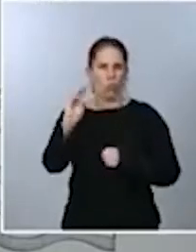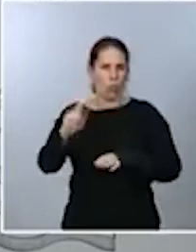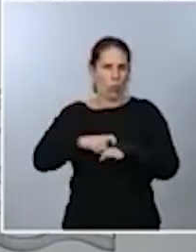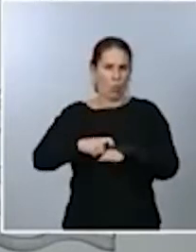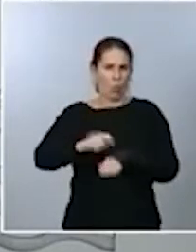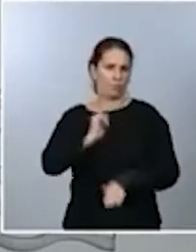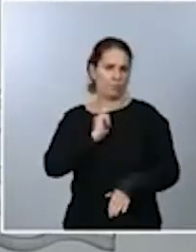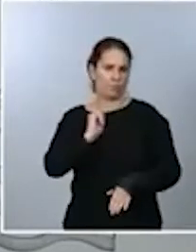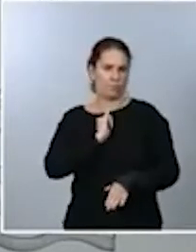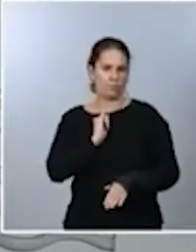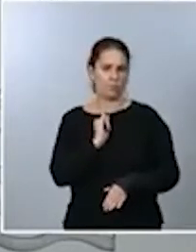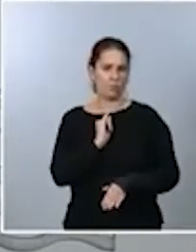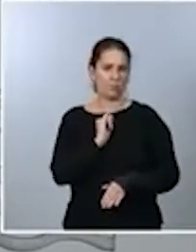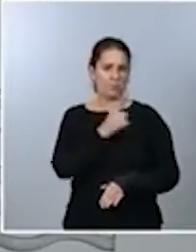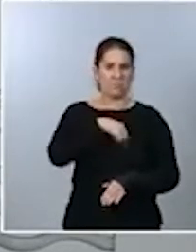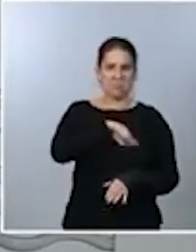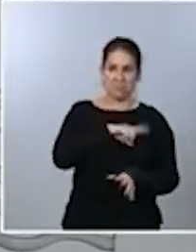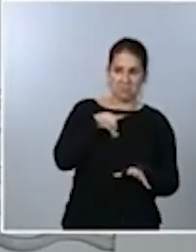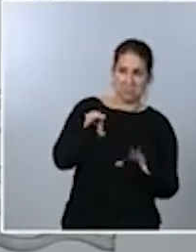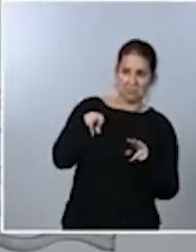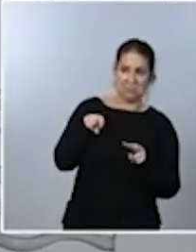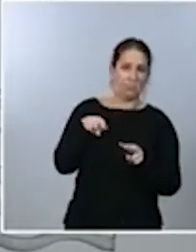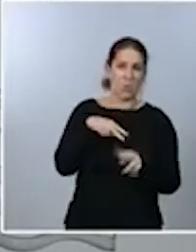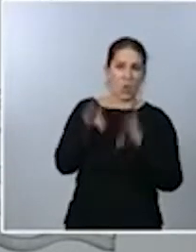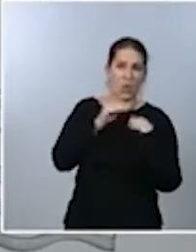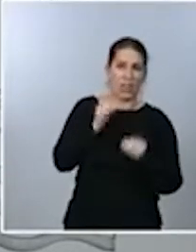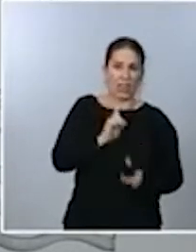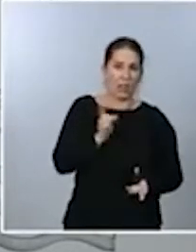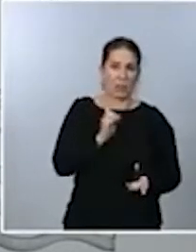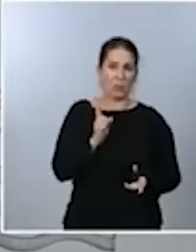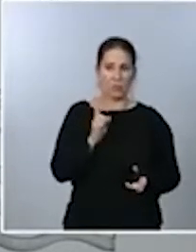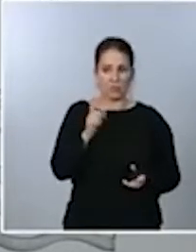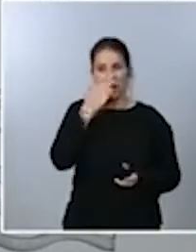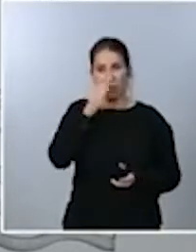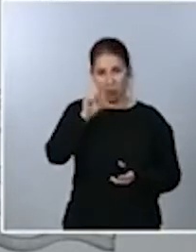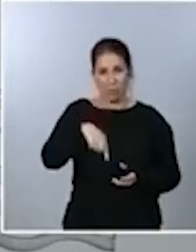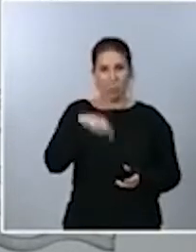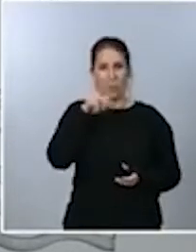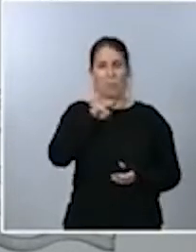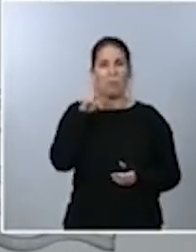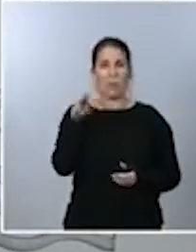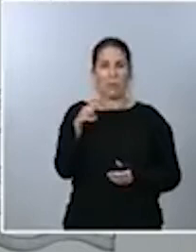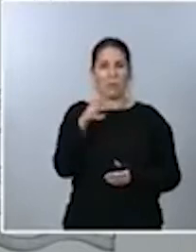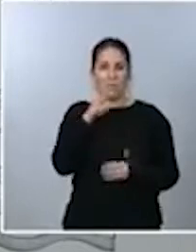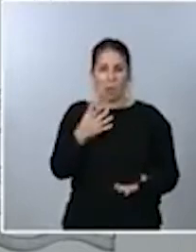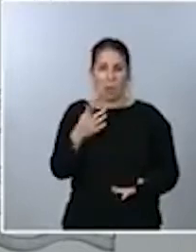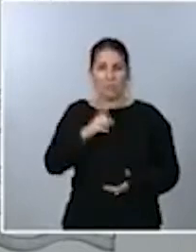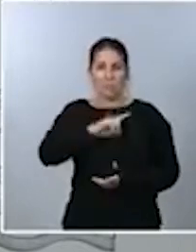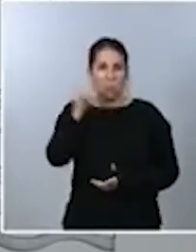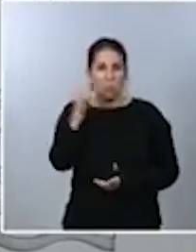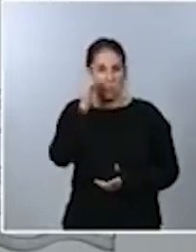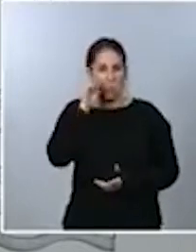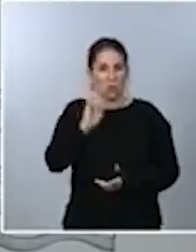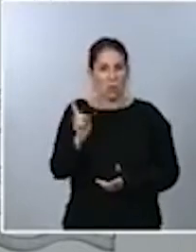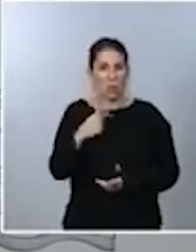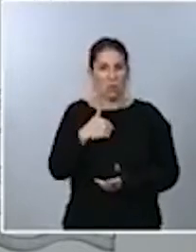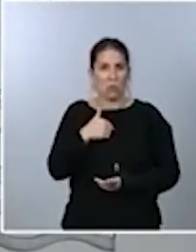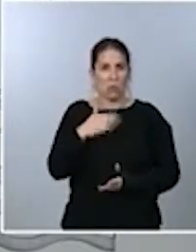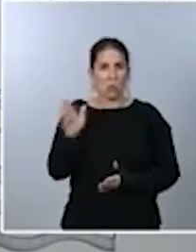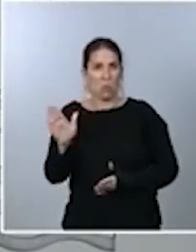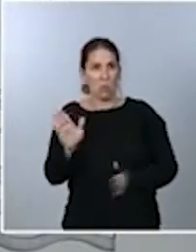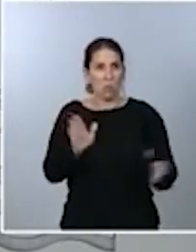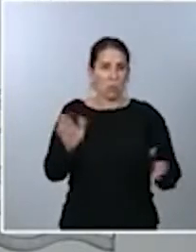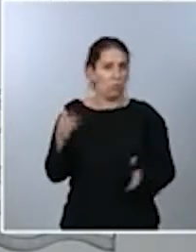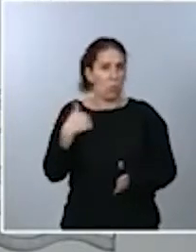creo que nadie comprendemos es la propia actitud del Partido Popular, que a estas alturas no sabe cuál es la posición que tiene que mantener y nos preocupa